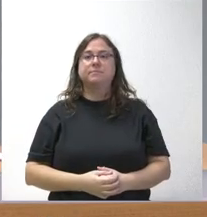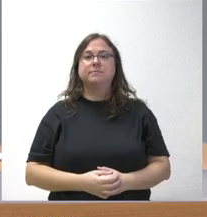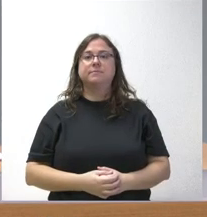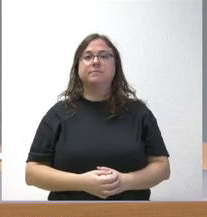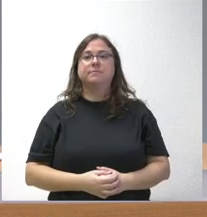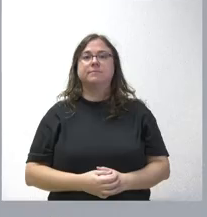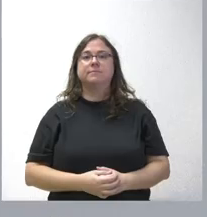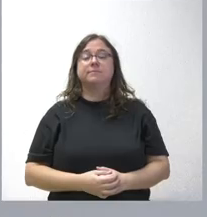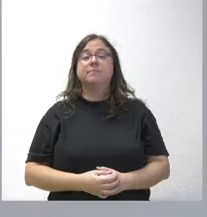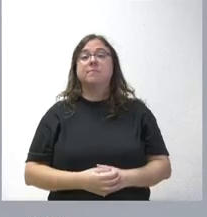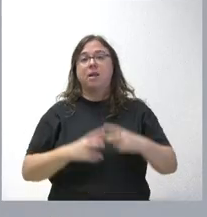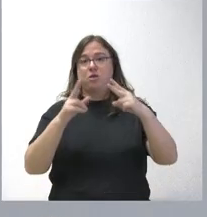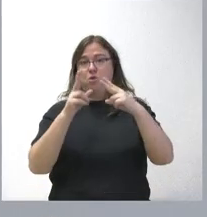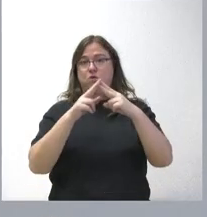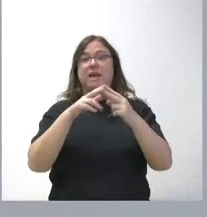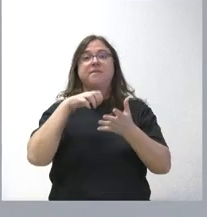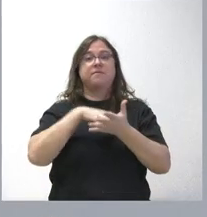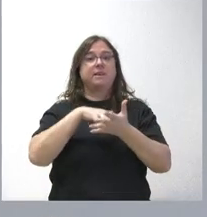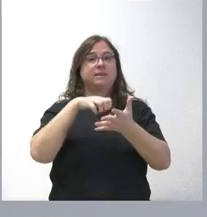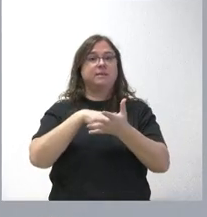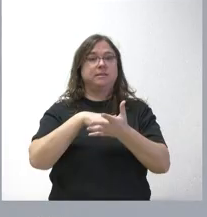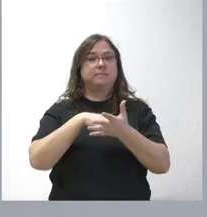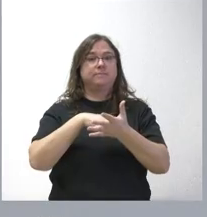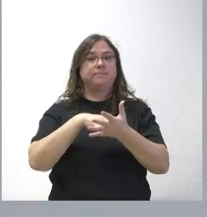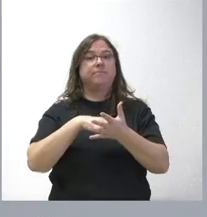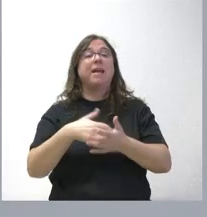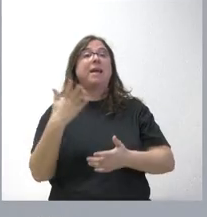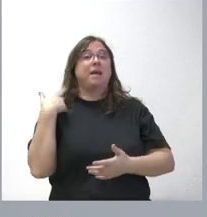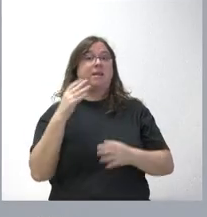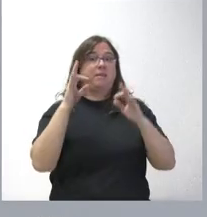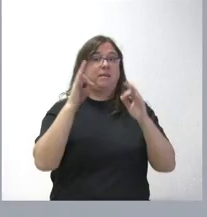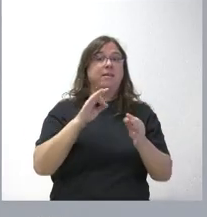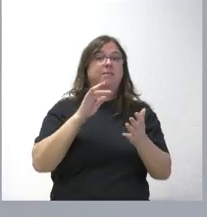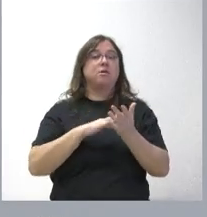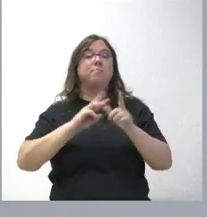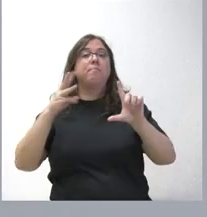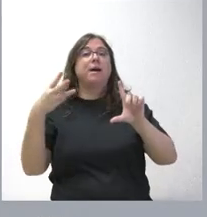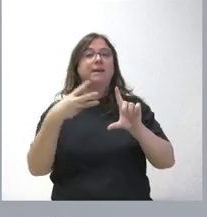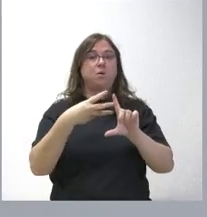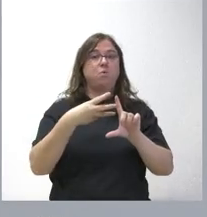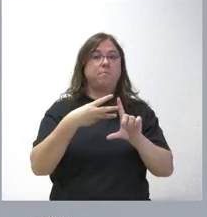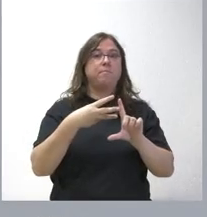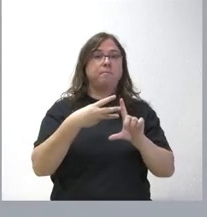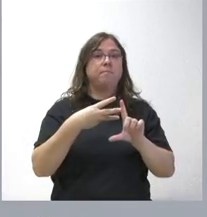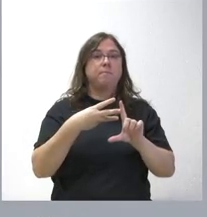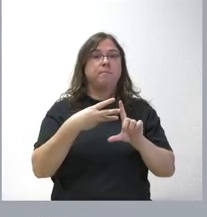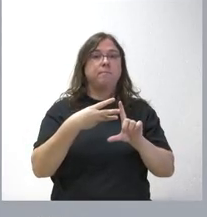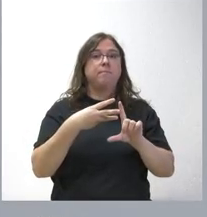Pues las dos cosas, las fechas. Ayer mismo colgamos en la página web el